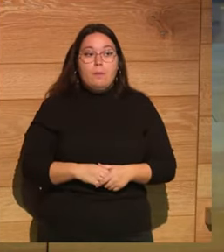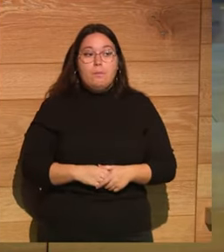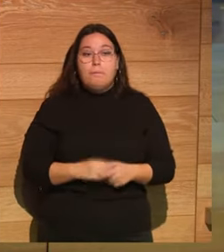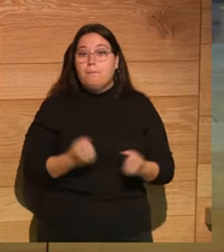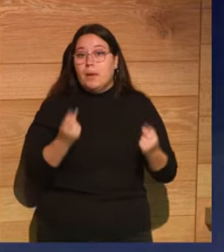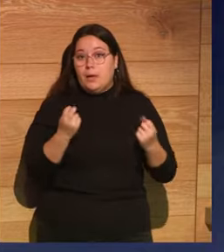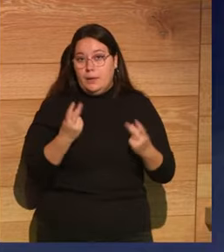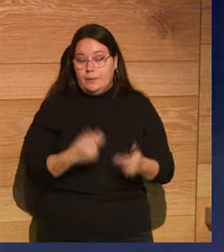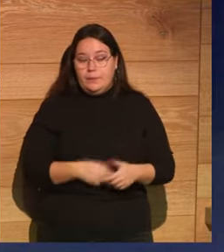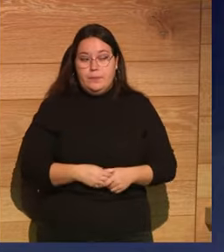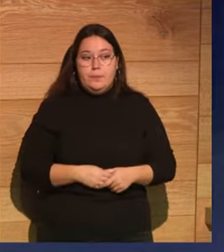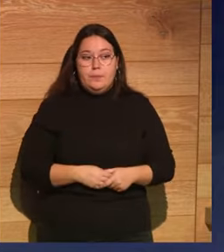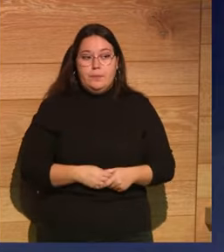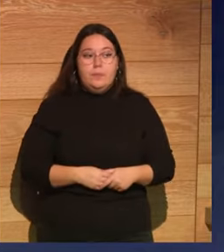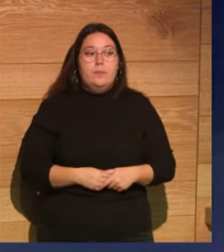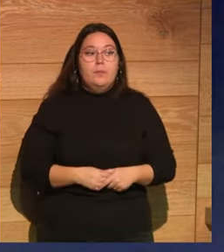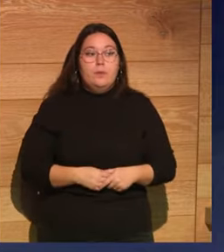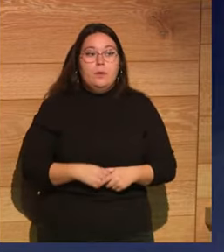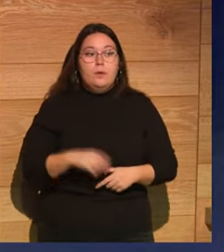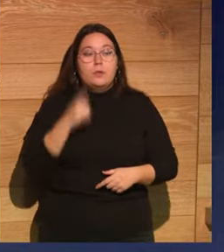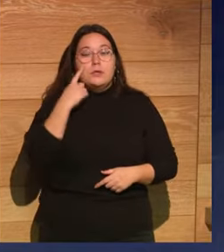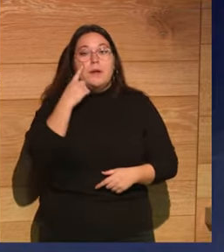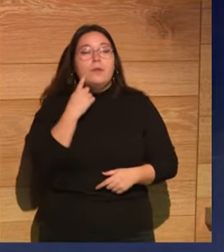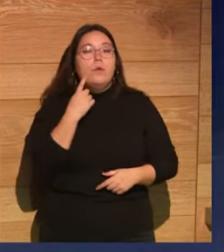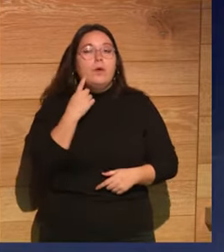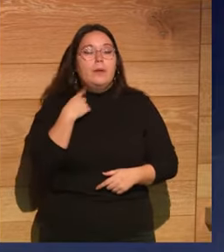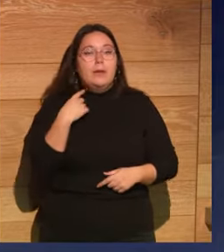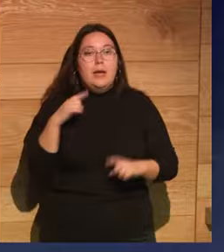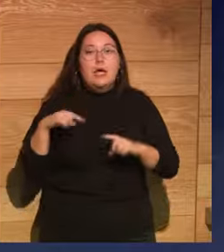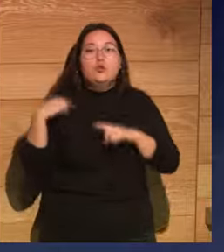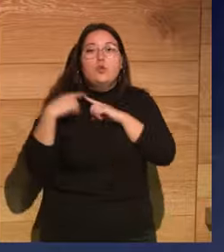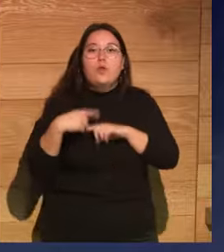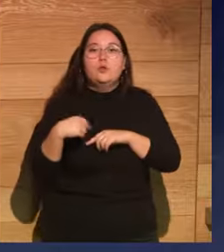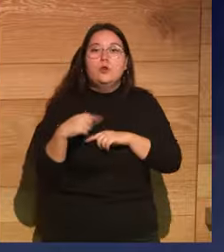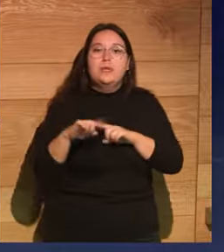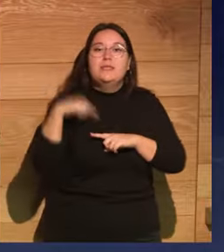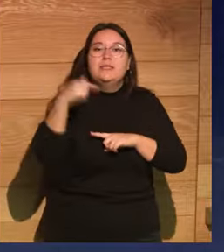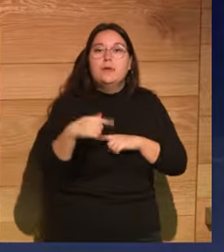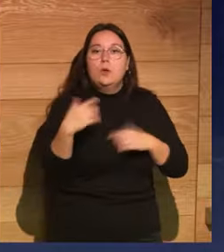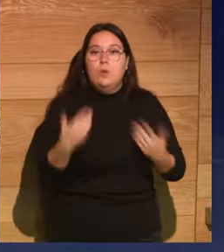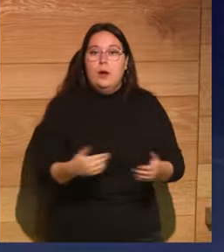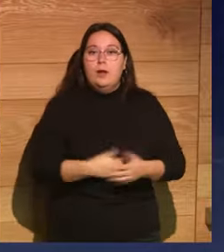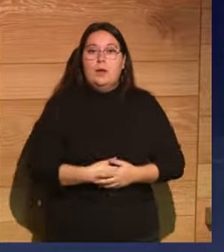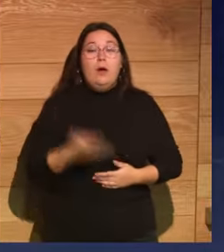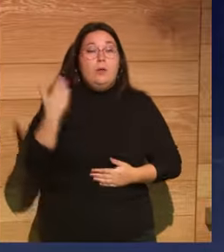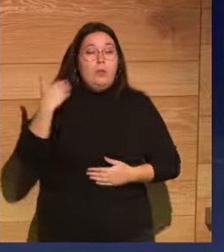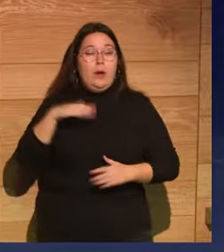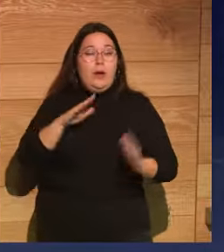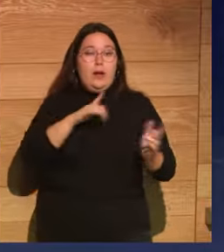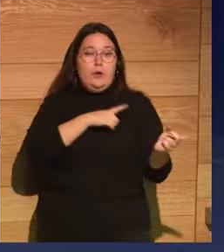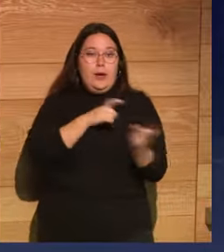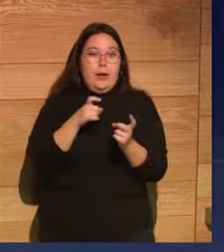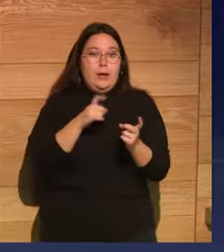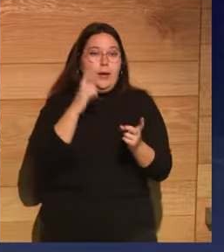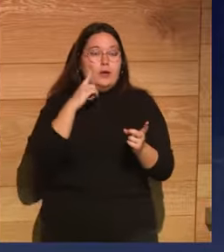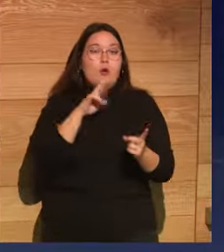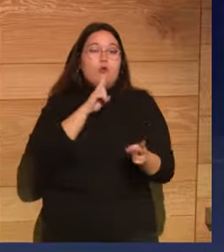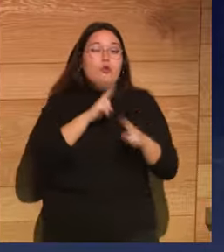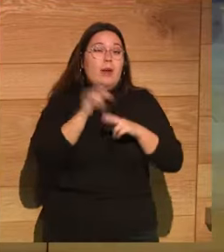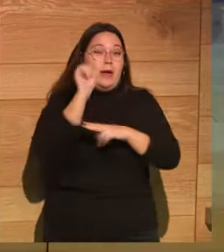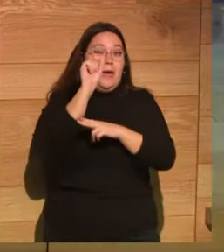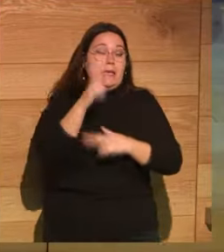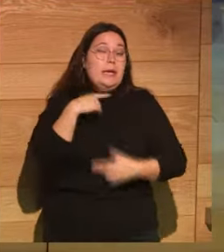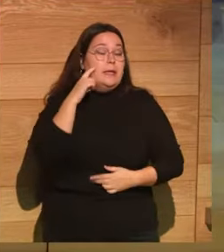que nada porque estaba pendiente la sucesión de Enrique I. En Inglaterra había caído en una guerra que se llamó la anarquía y había que ver quién era el